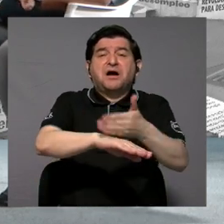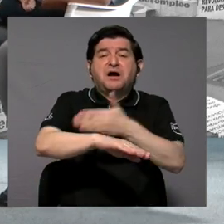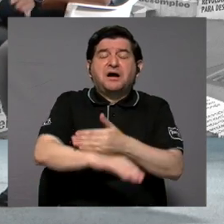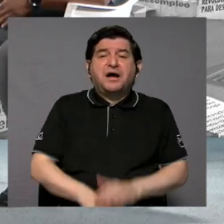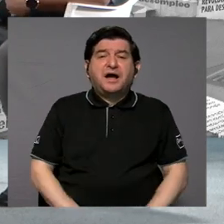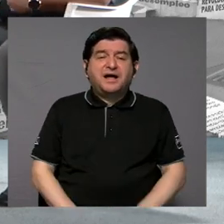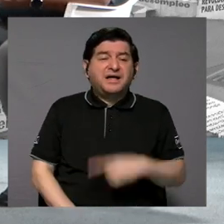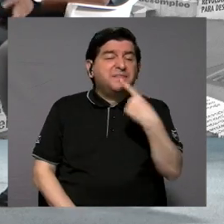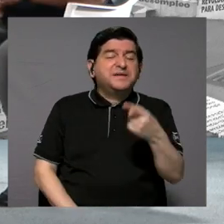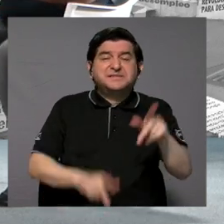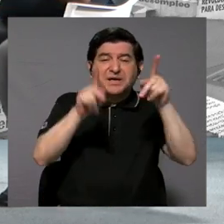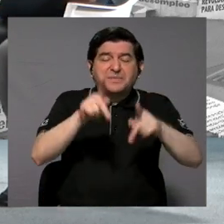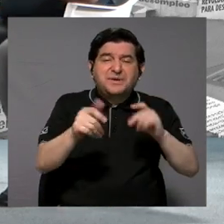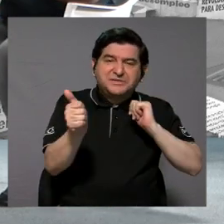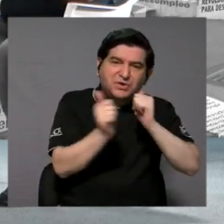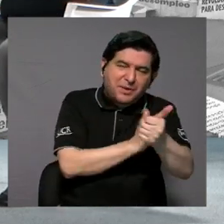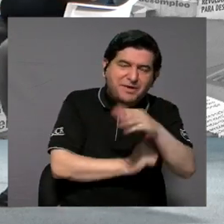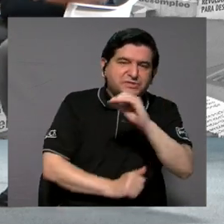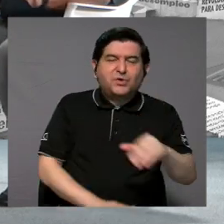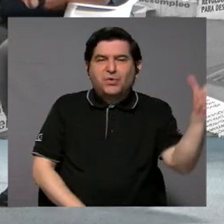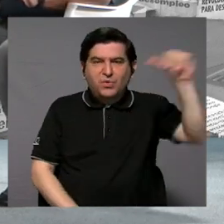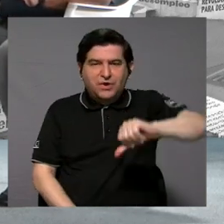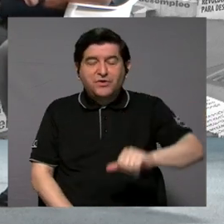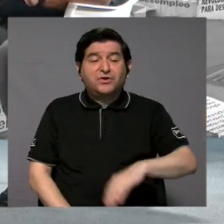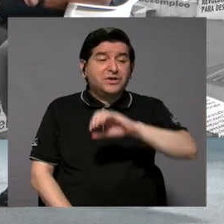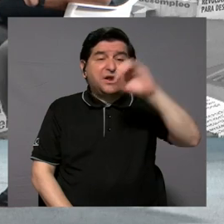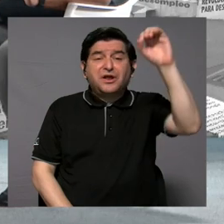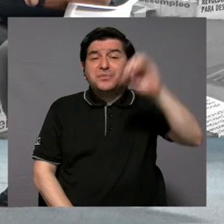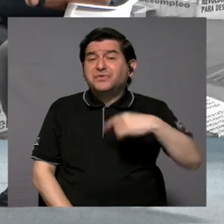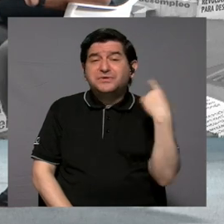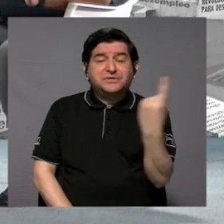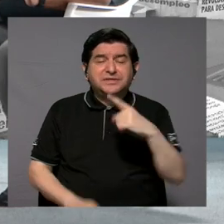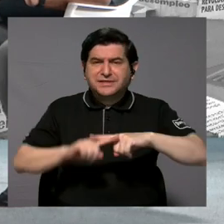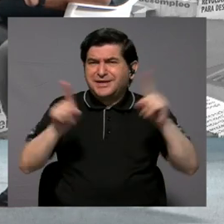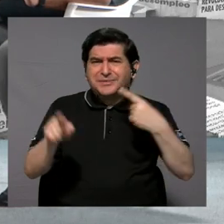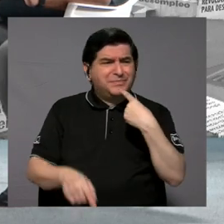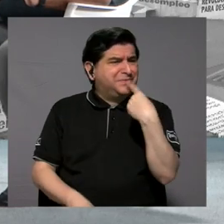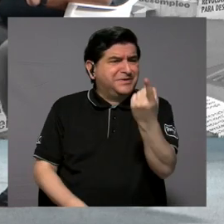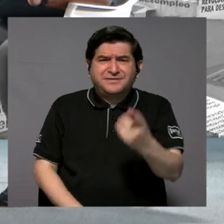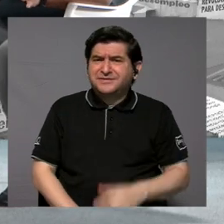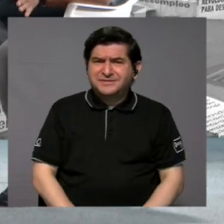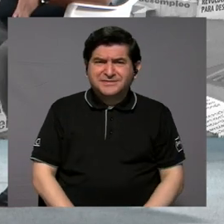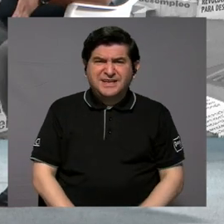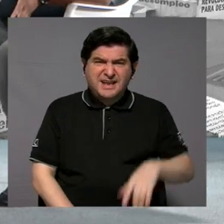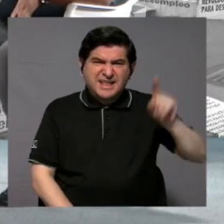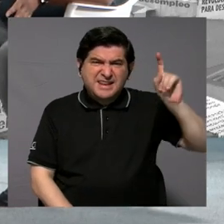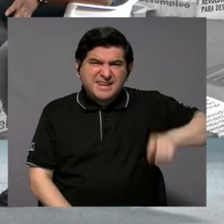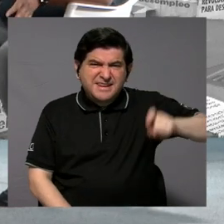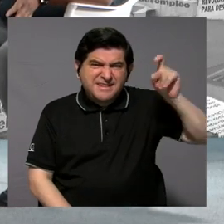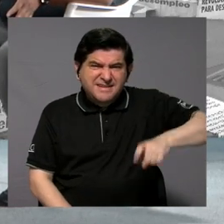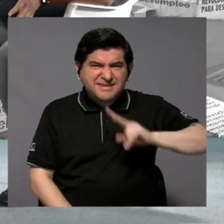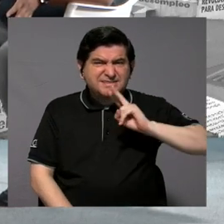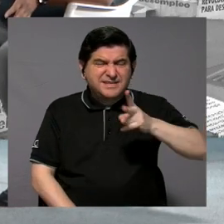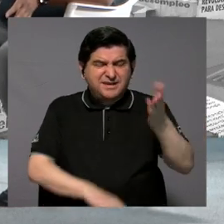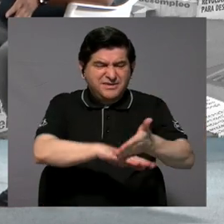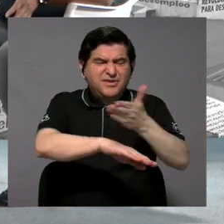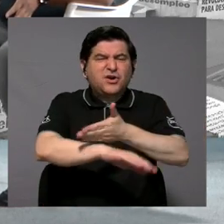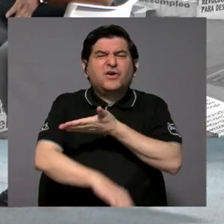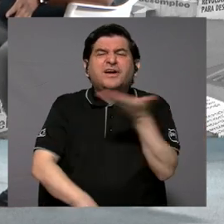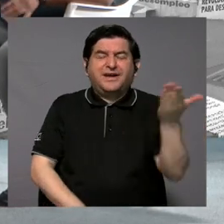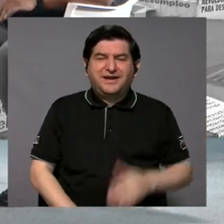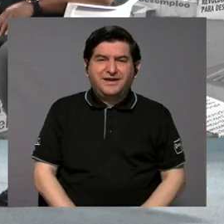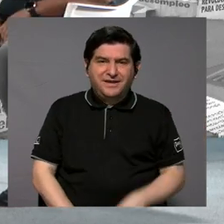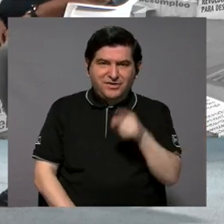internet. Alguien falló y alguien pasó. Exacto, y punto, y dicen, ese es el porcentaje, pero no dice, bueno, ¿qué necesita realmente mejorarse?